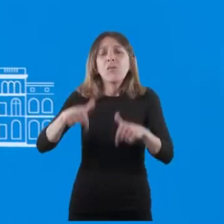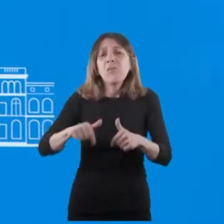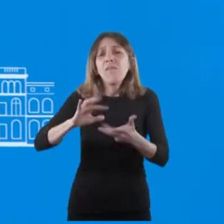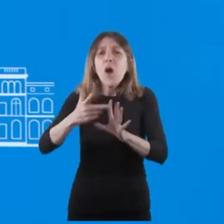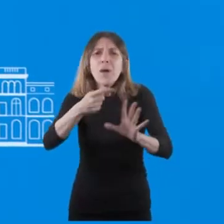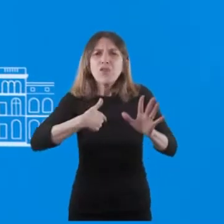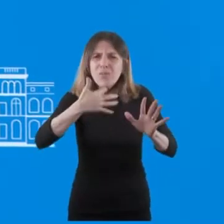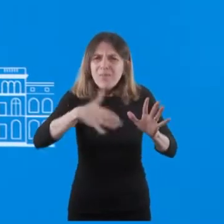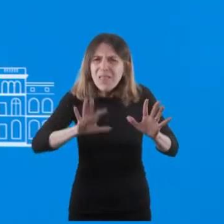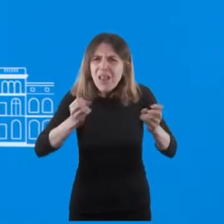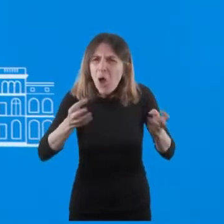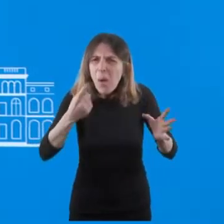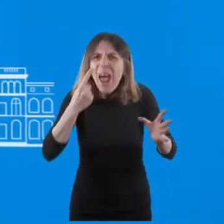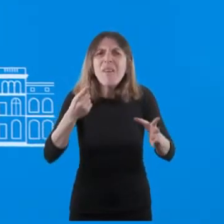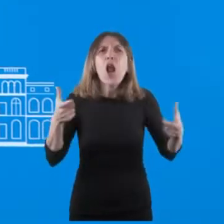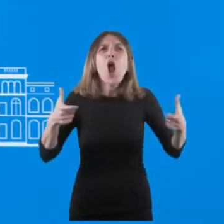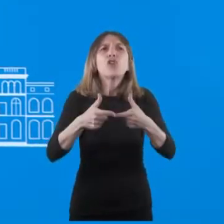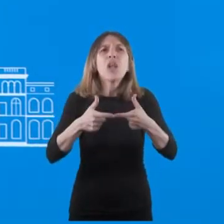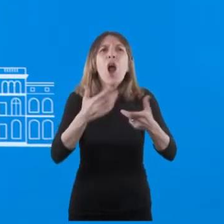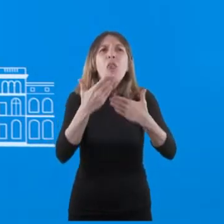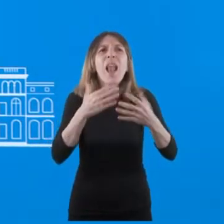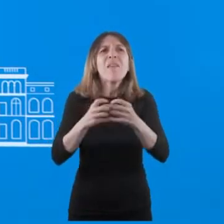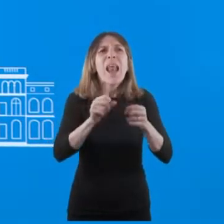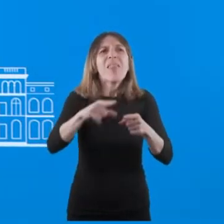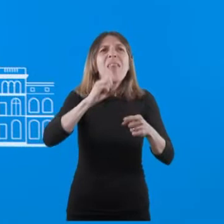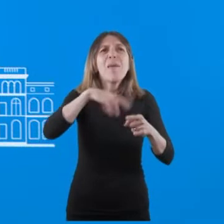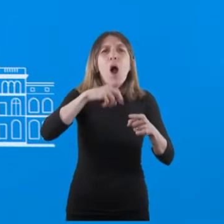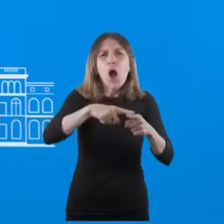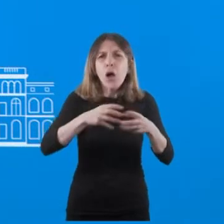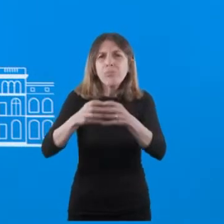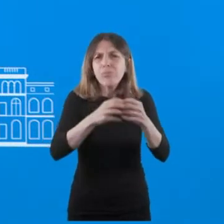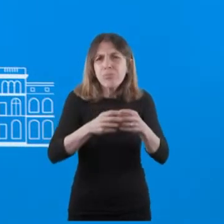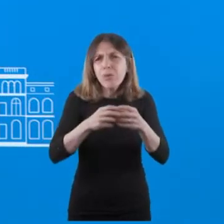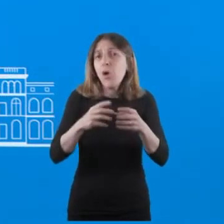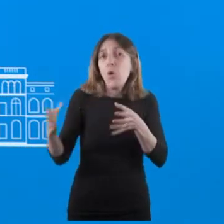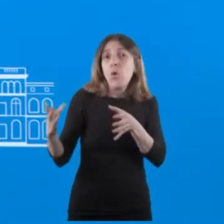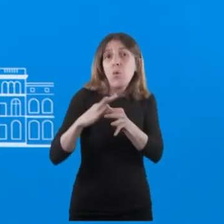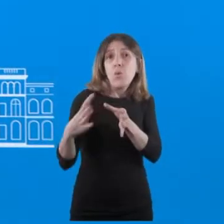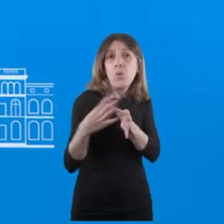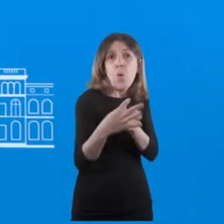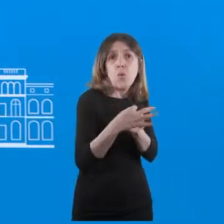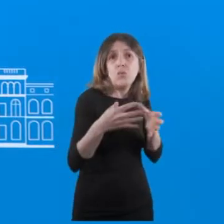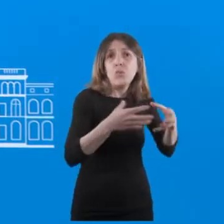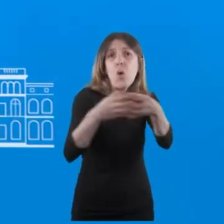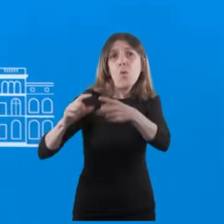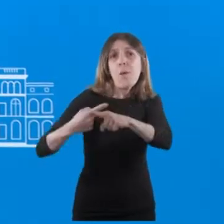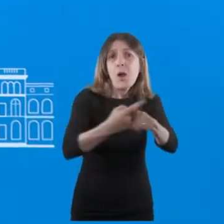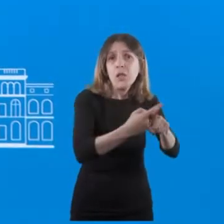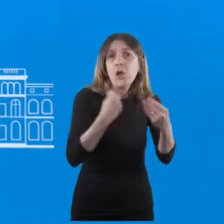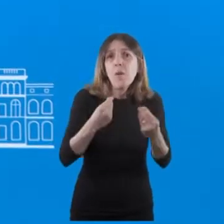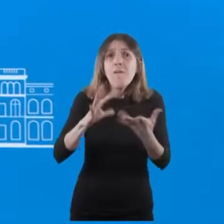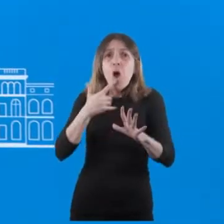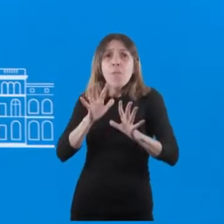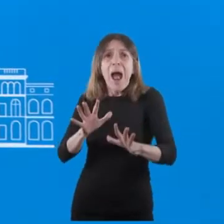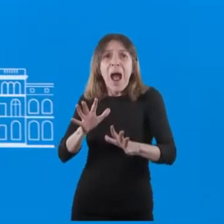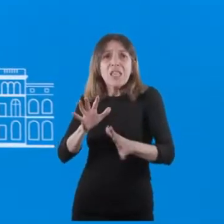entiendo mal había tomado el Consejo Deliberante de Morón con todas las fuerzas políticas en su conjunto, la de inclinarse por esta